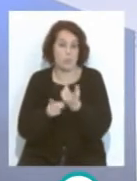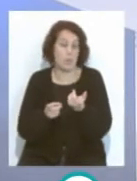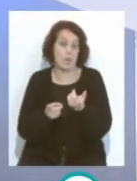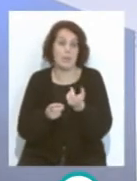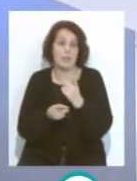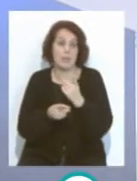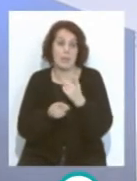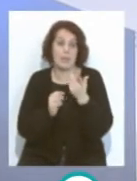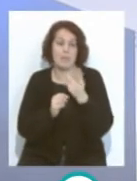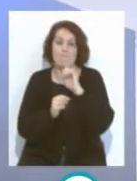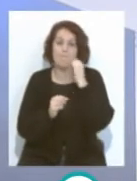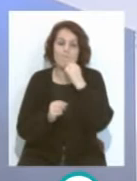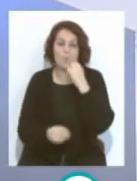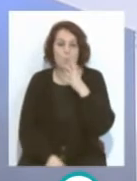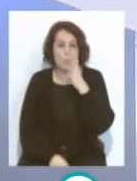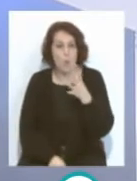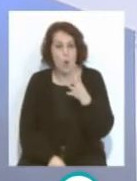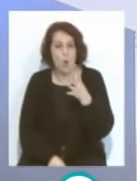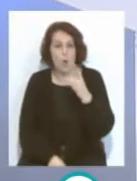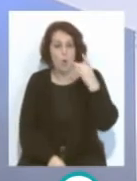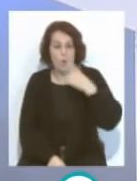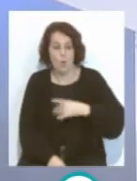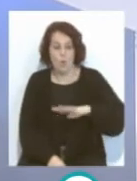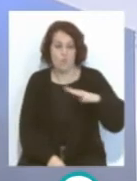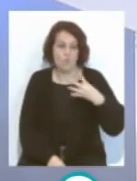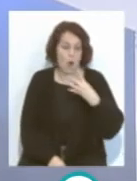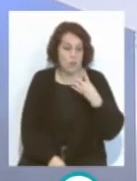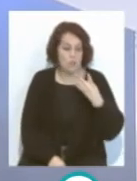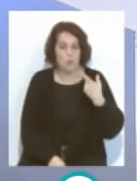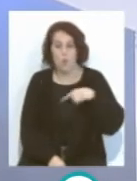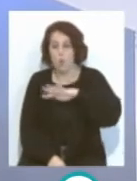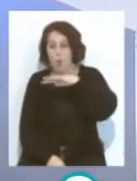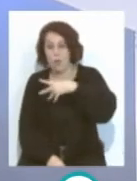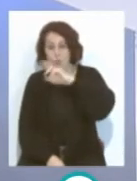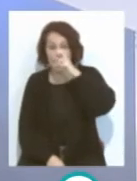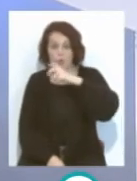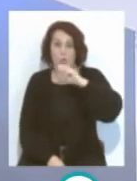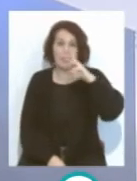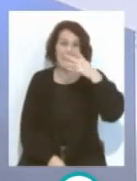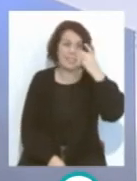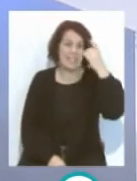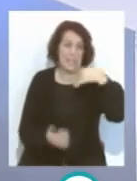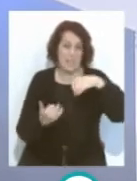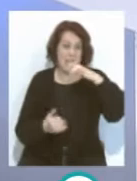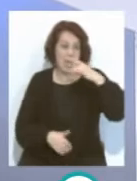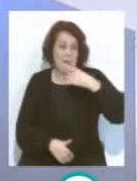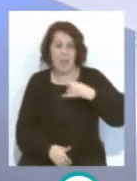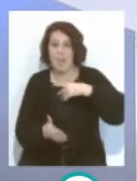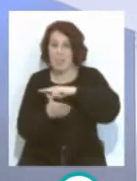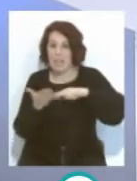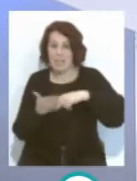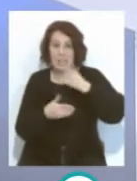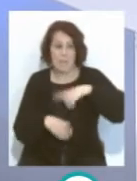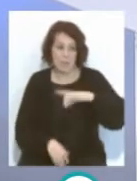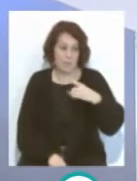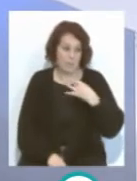que está siendo vulnerada, cuatro goles en un sitio, cuatro goles en otro, tres en Sevilla, el Celta también le metió